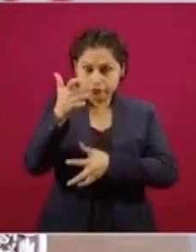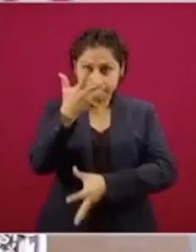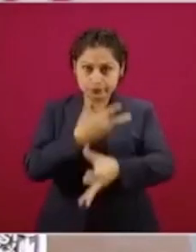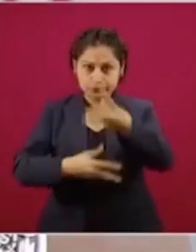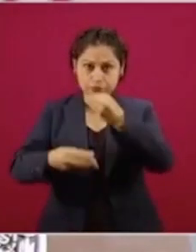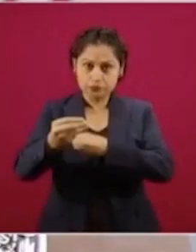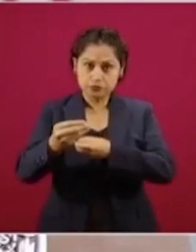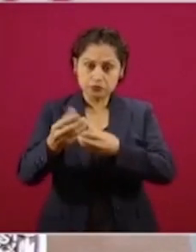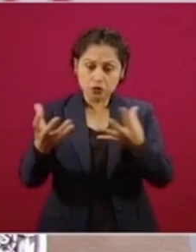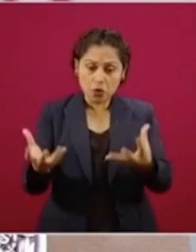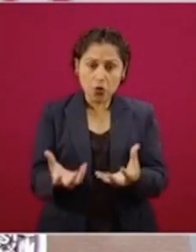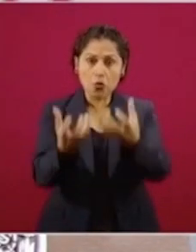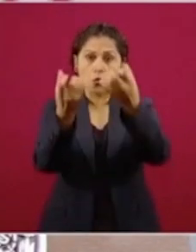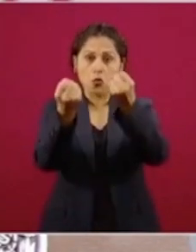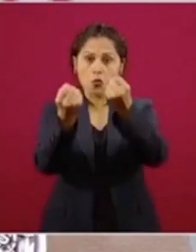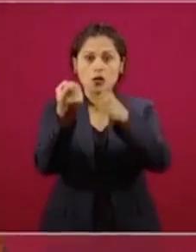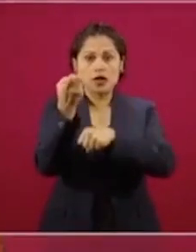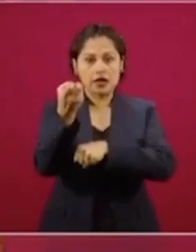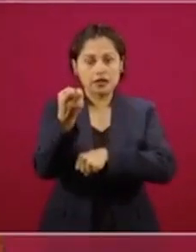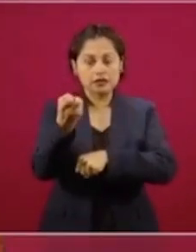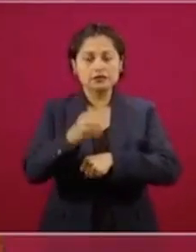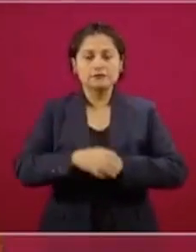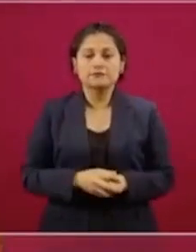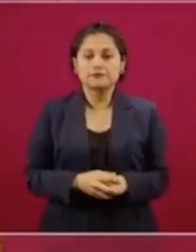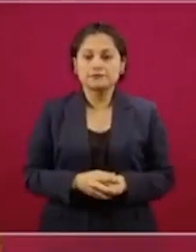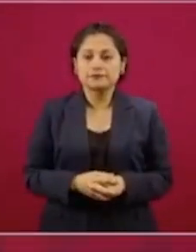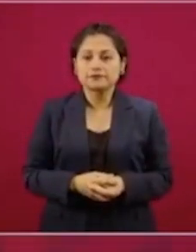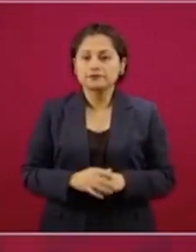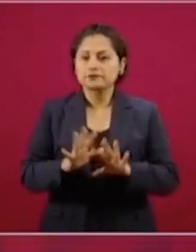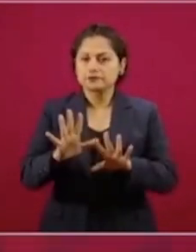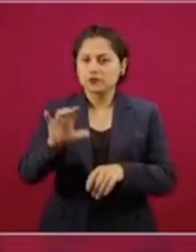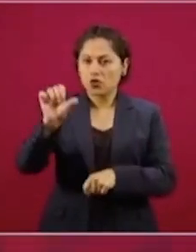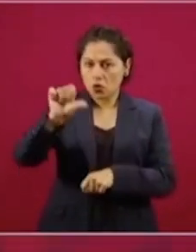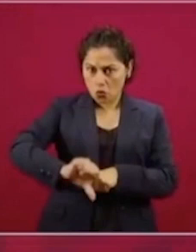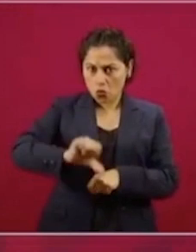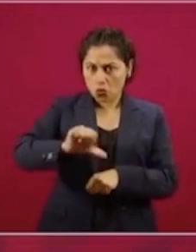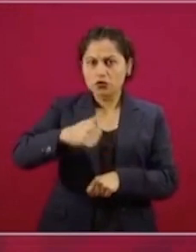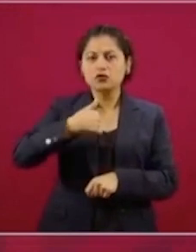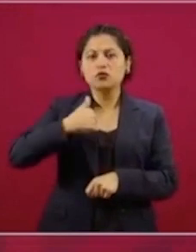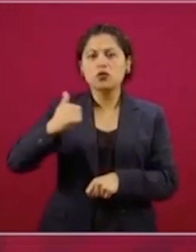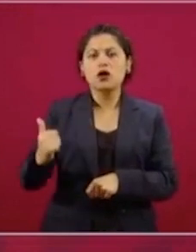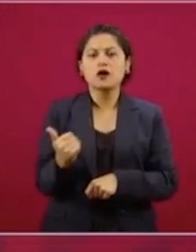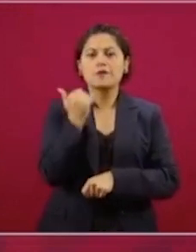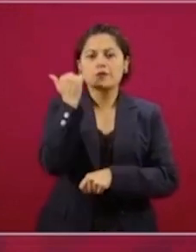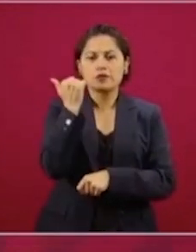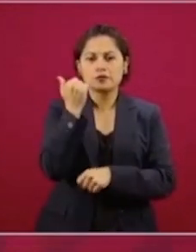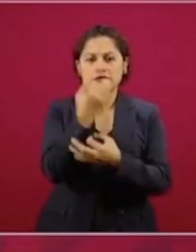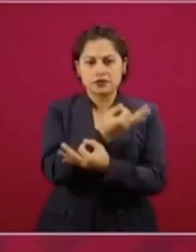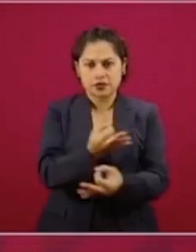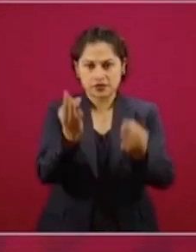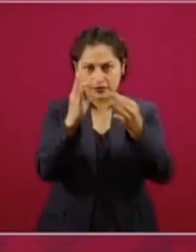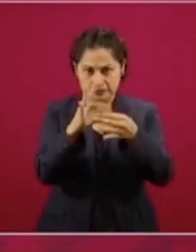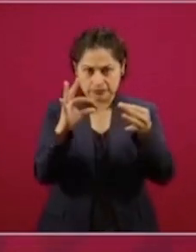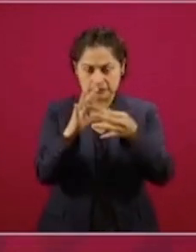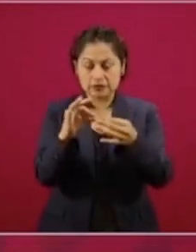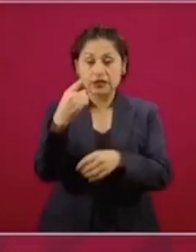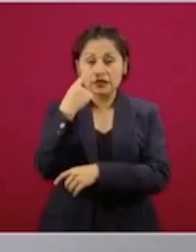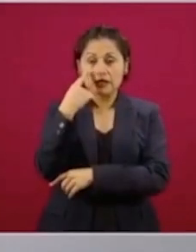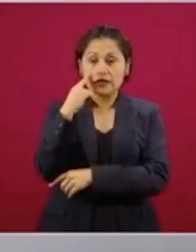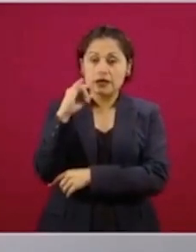Hoy quiero decirles que el Inegi da a conocer